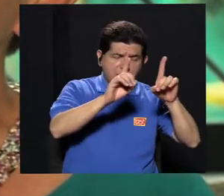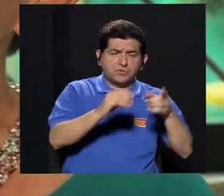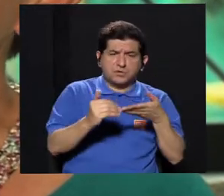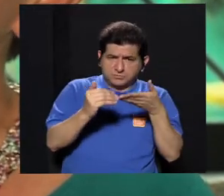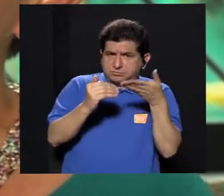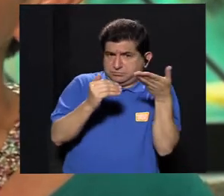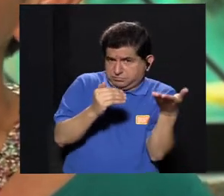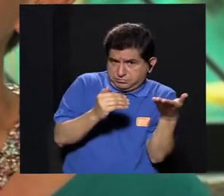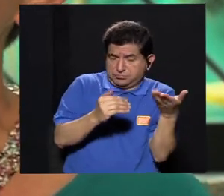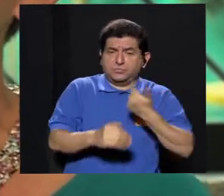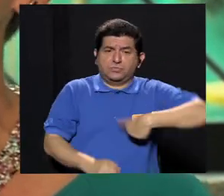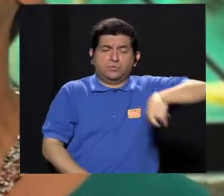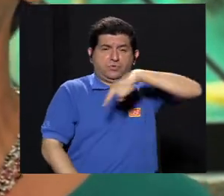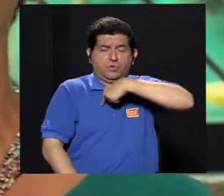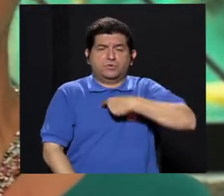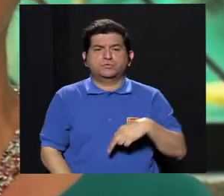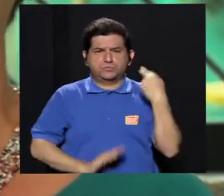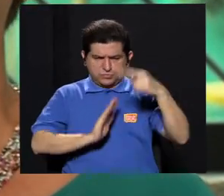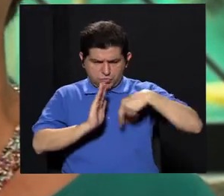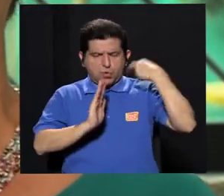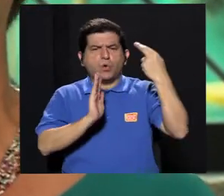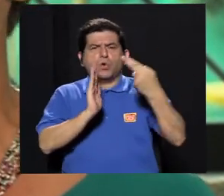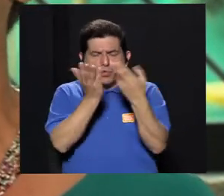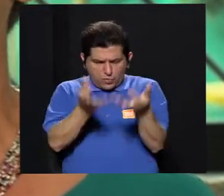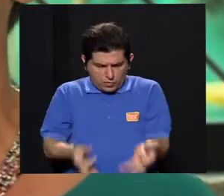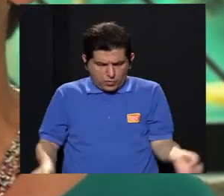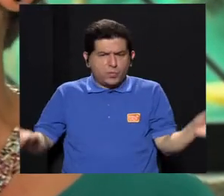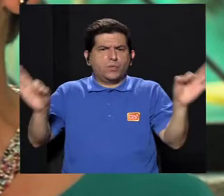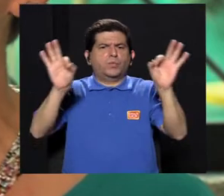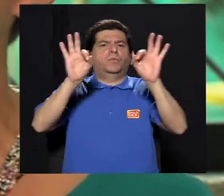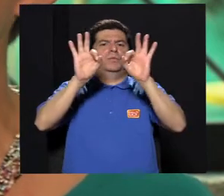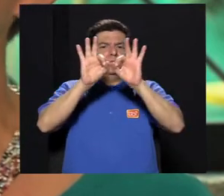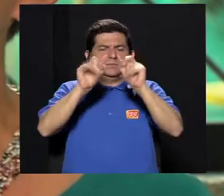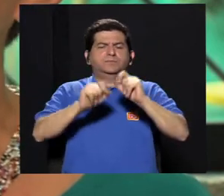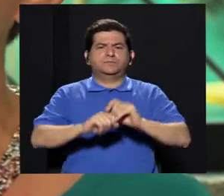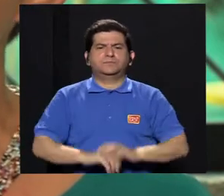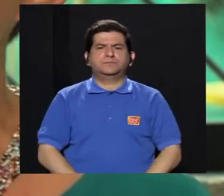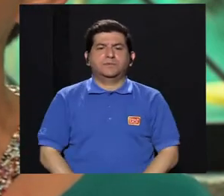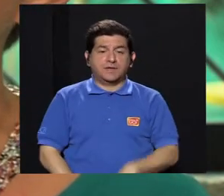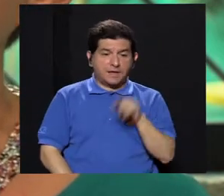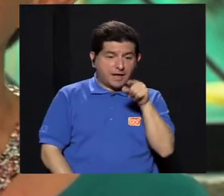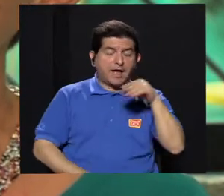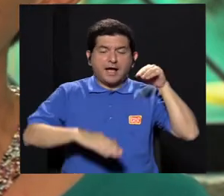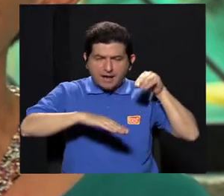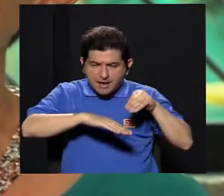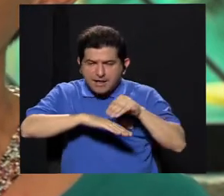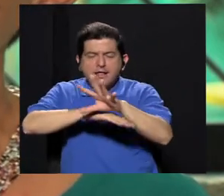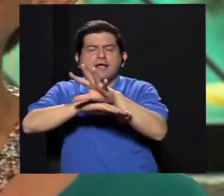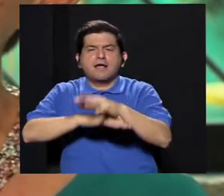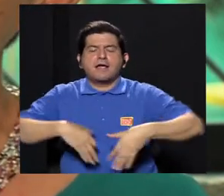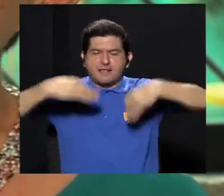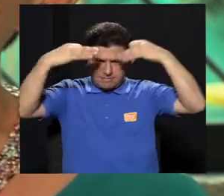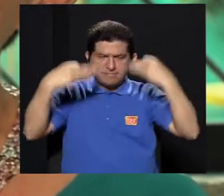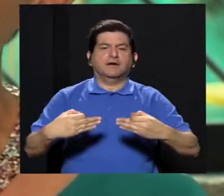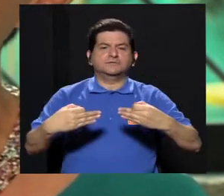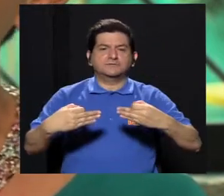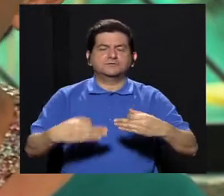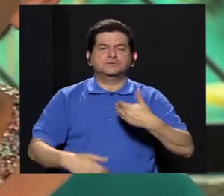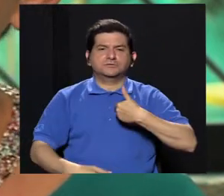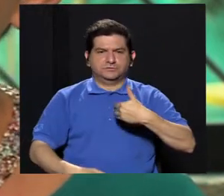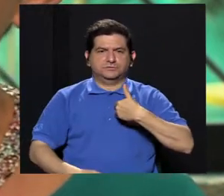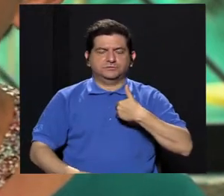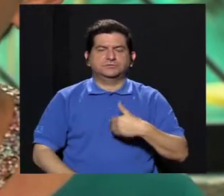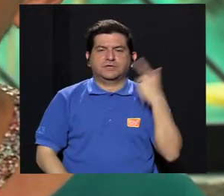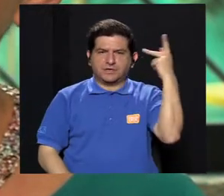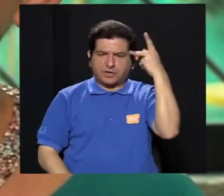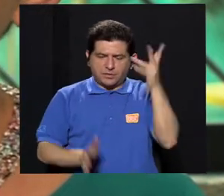aspectos con la educación, tenemos un papel muy importante, hemos jugado un papel muy importante de incidencia